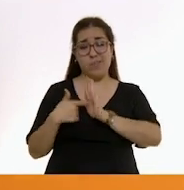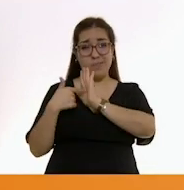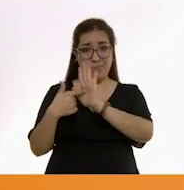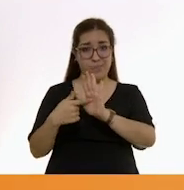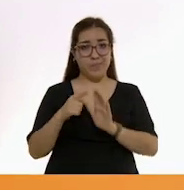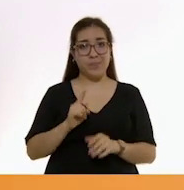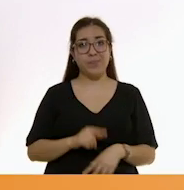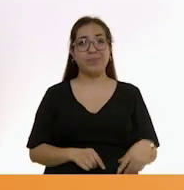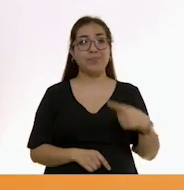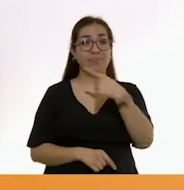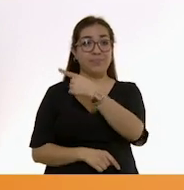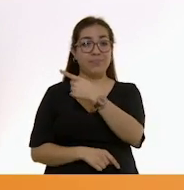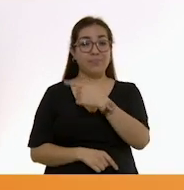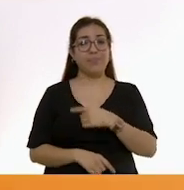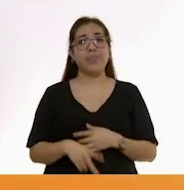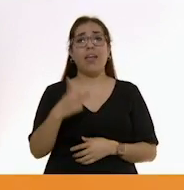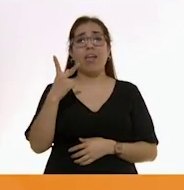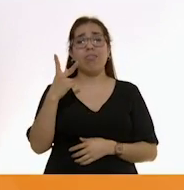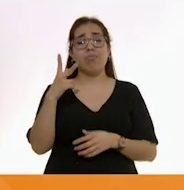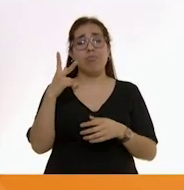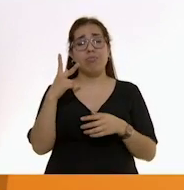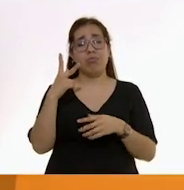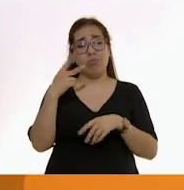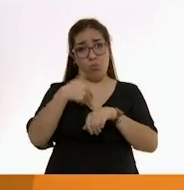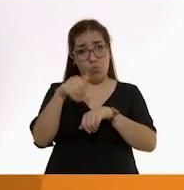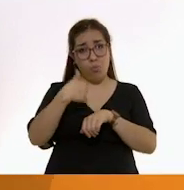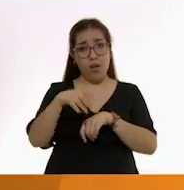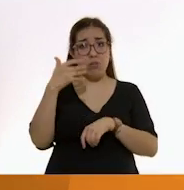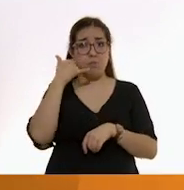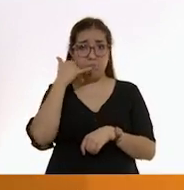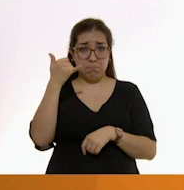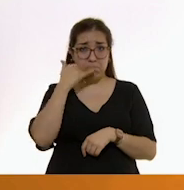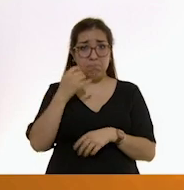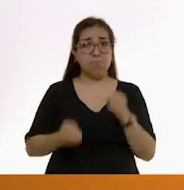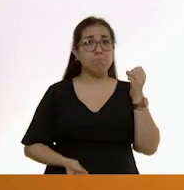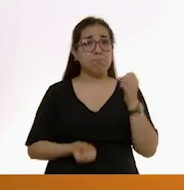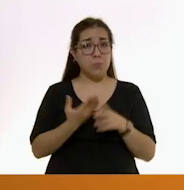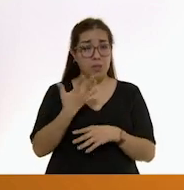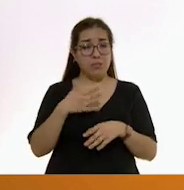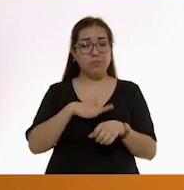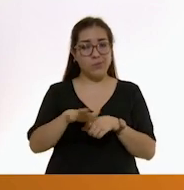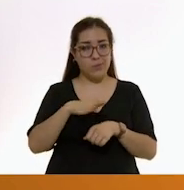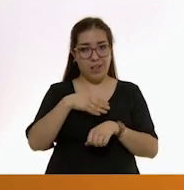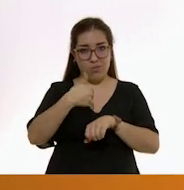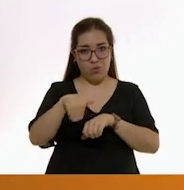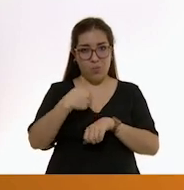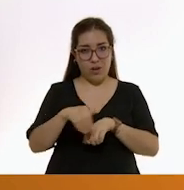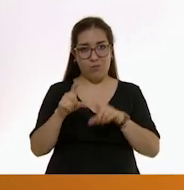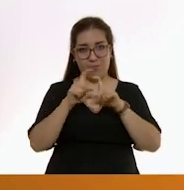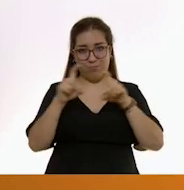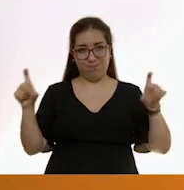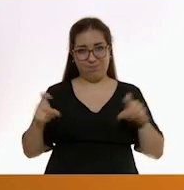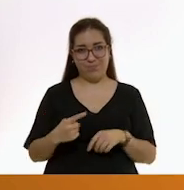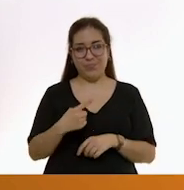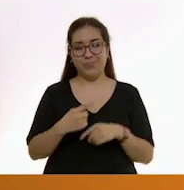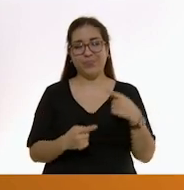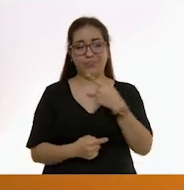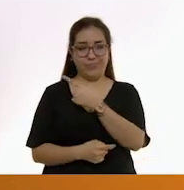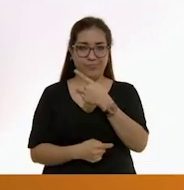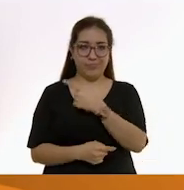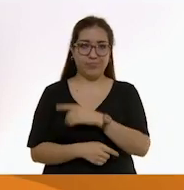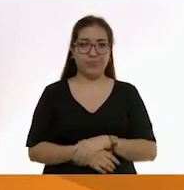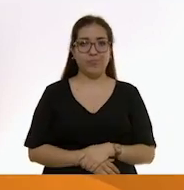Y Telefonos Educatel 800-288-6688 y 800